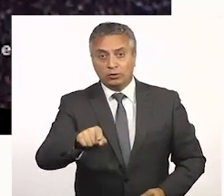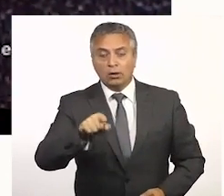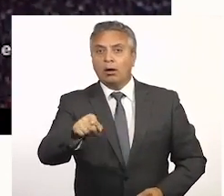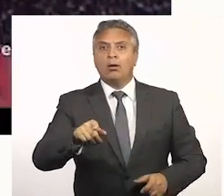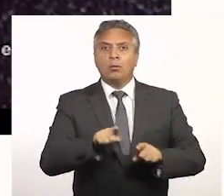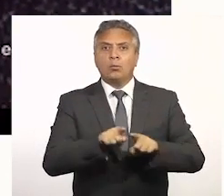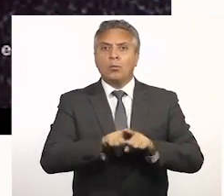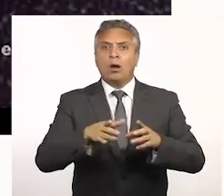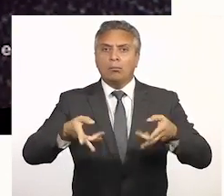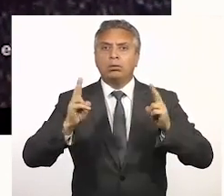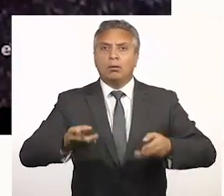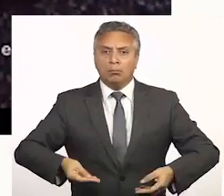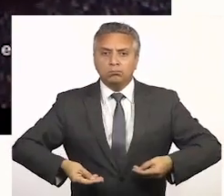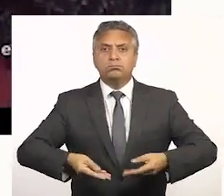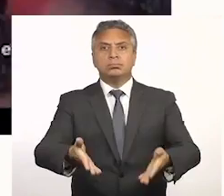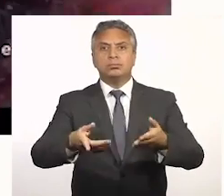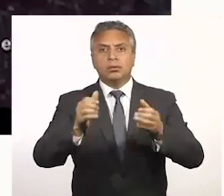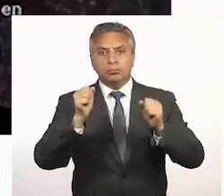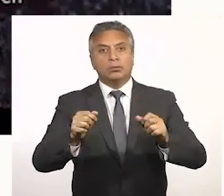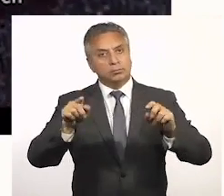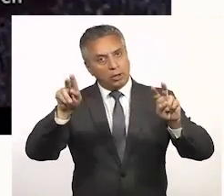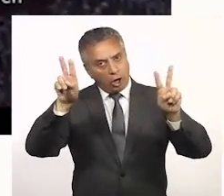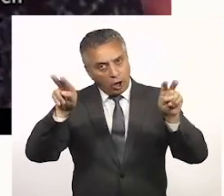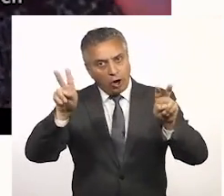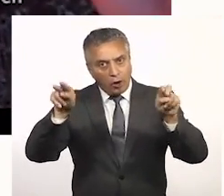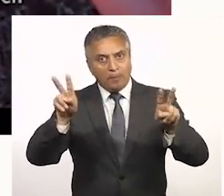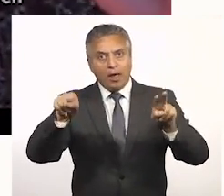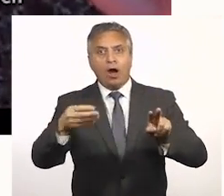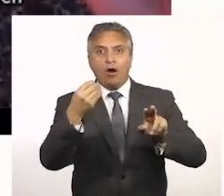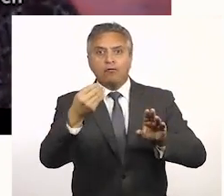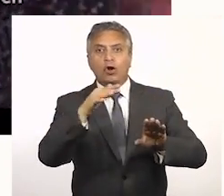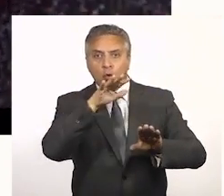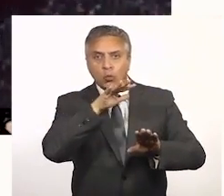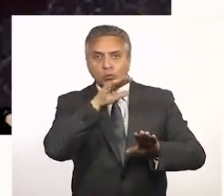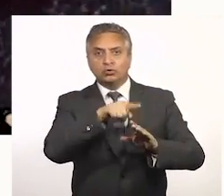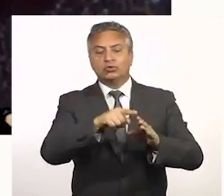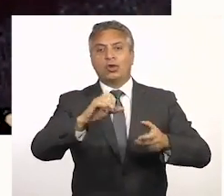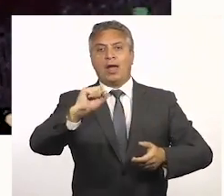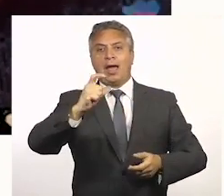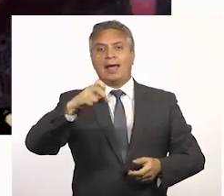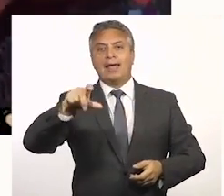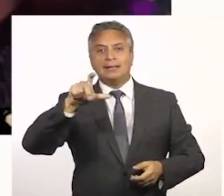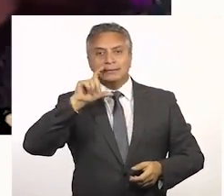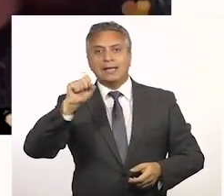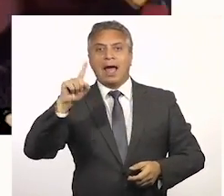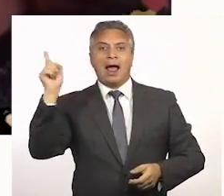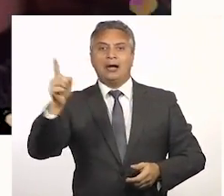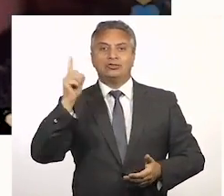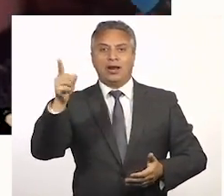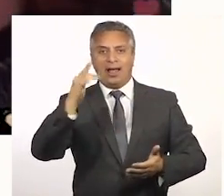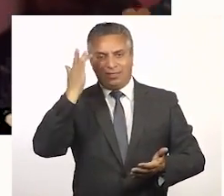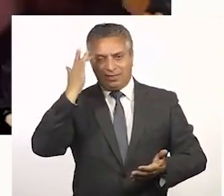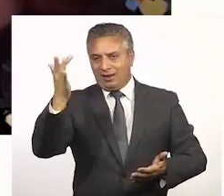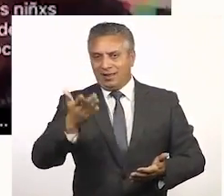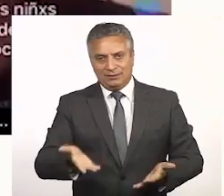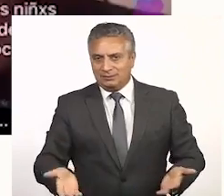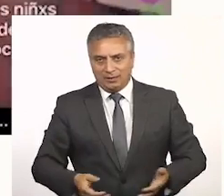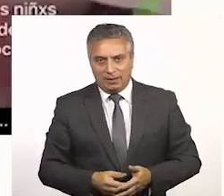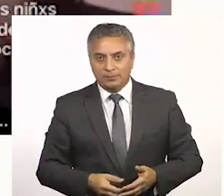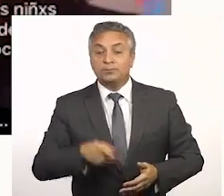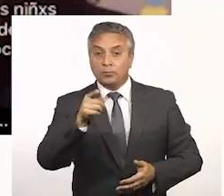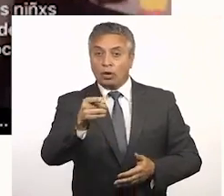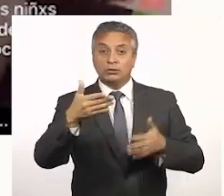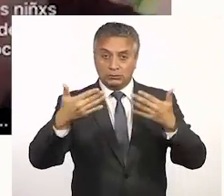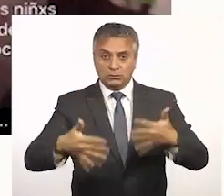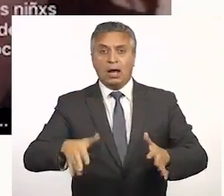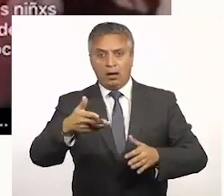y adolescente en esa situación, sino que más bien entregarlo para el supuesto, comillas, buen uso de la Agencia Nacional de Inteligencia. Bueno,